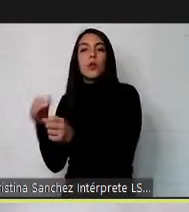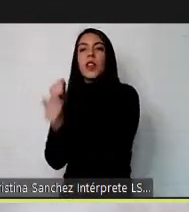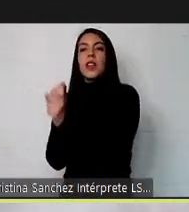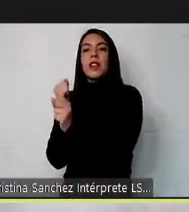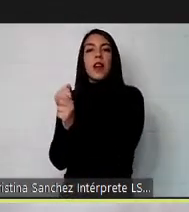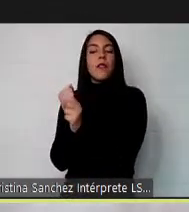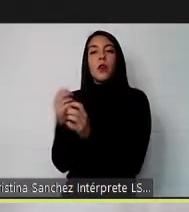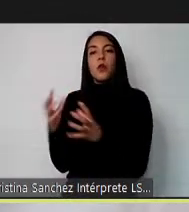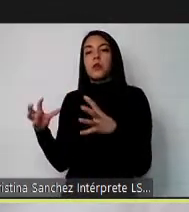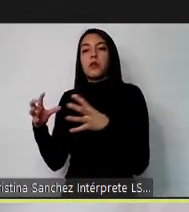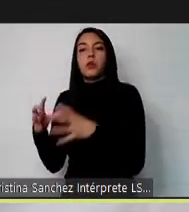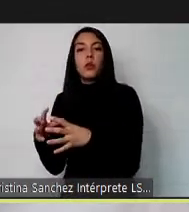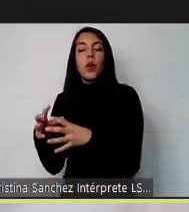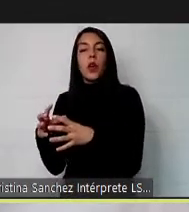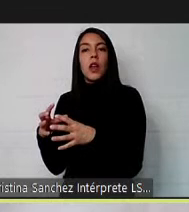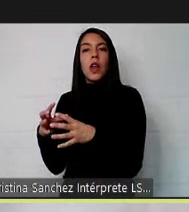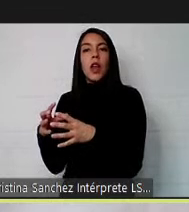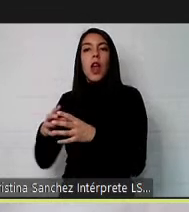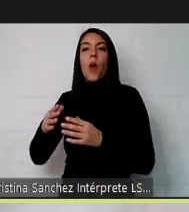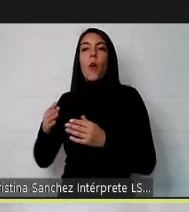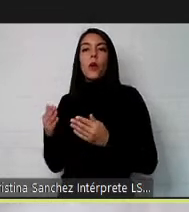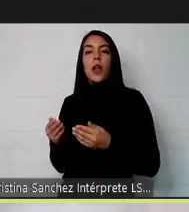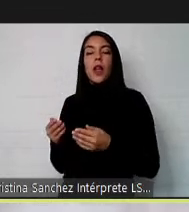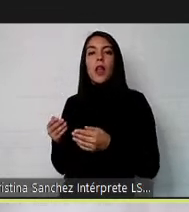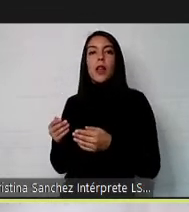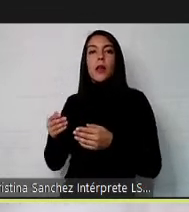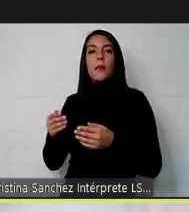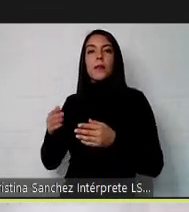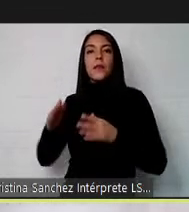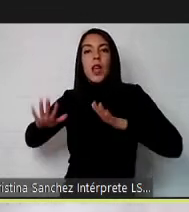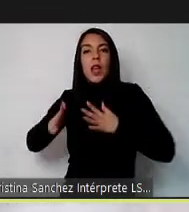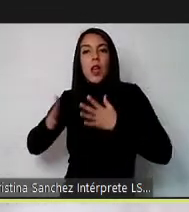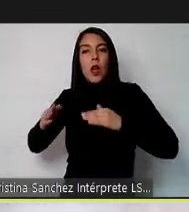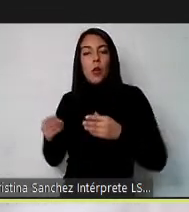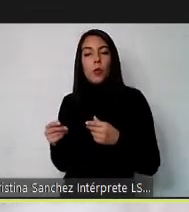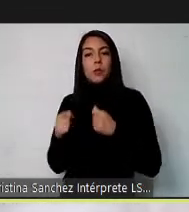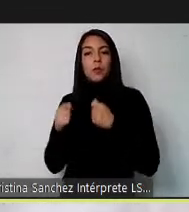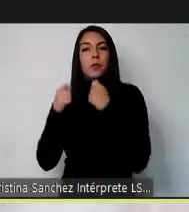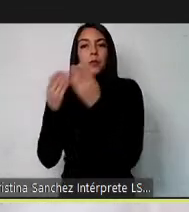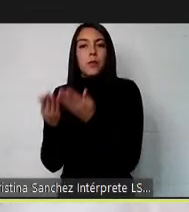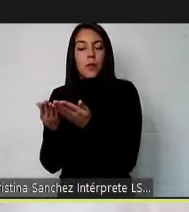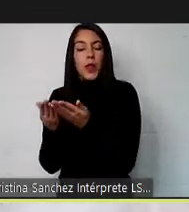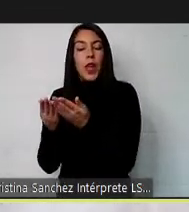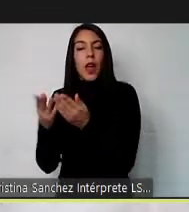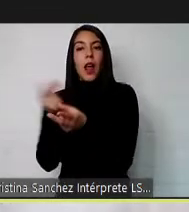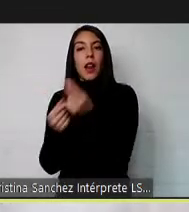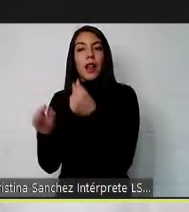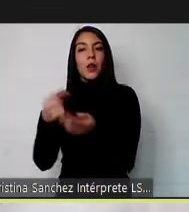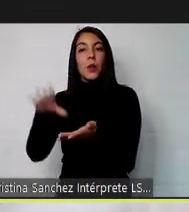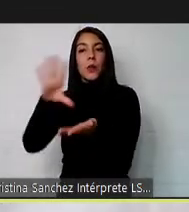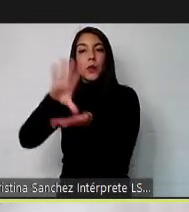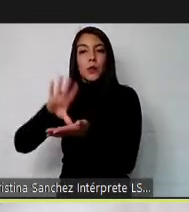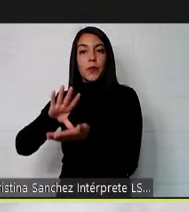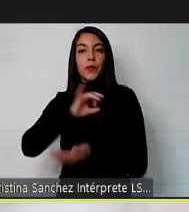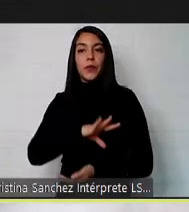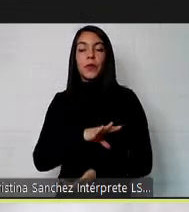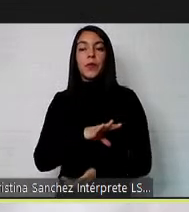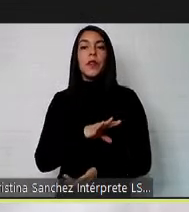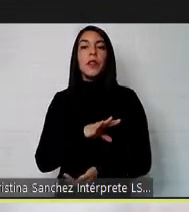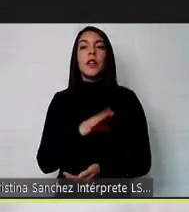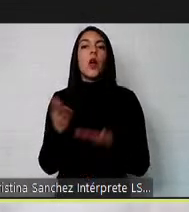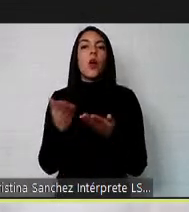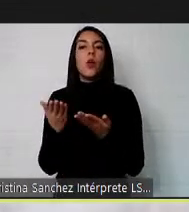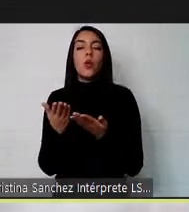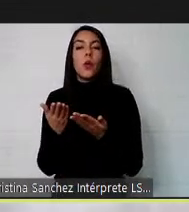un impulso a la economía nacional ¿cómo lo resguardamos? a través de aquellas empresas que tienen